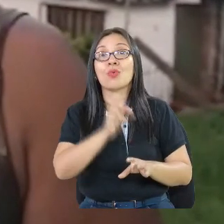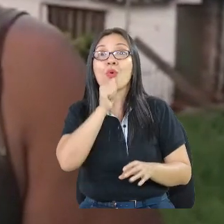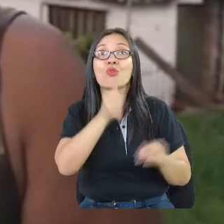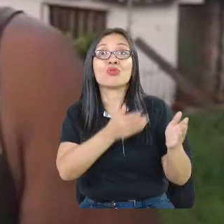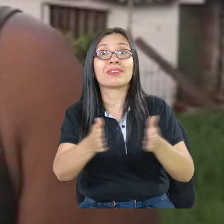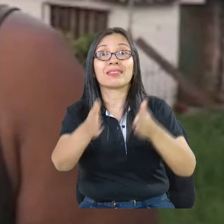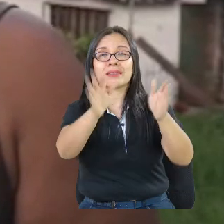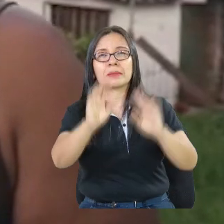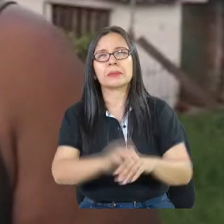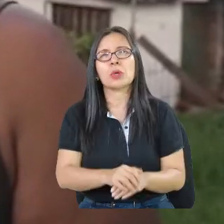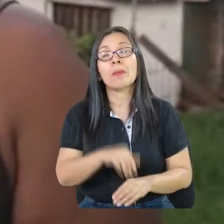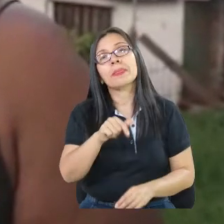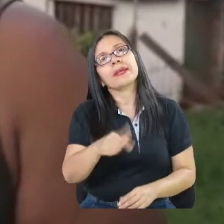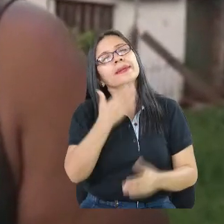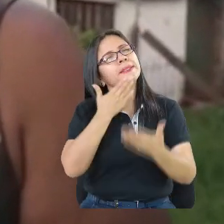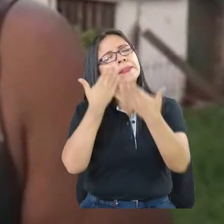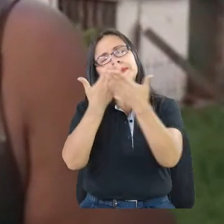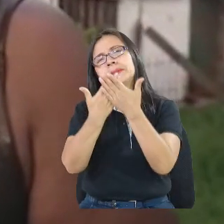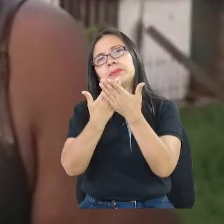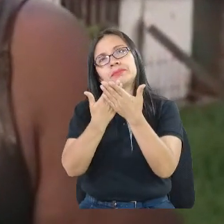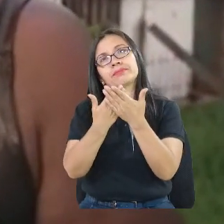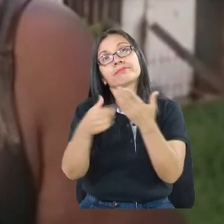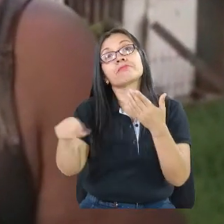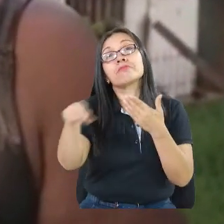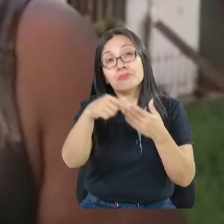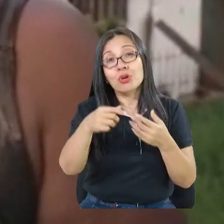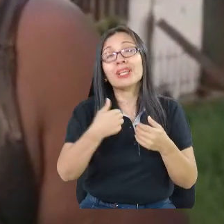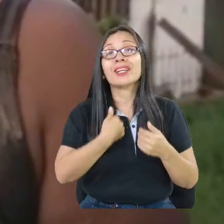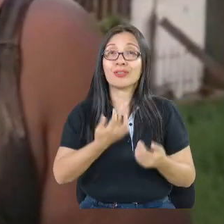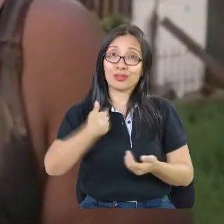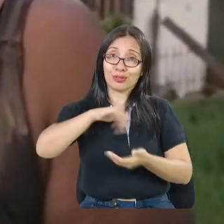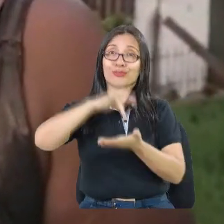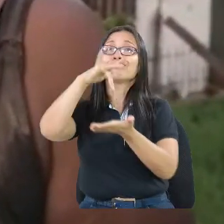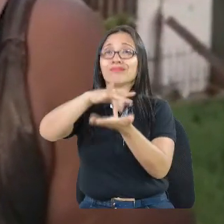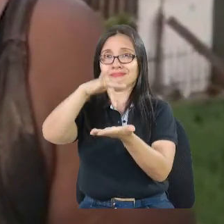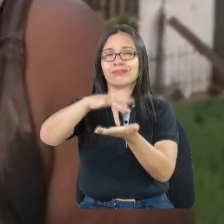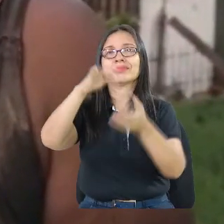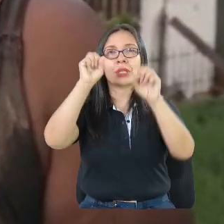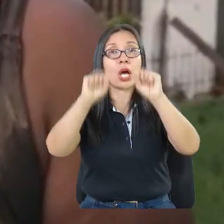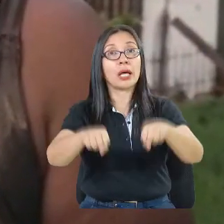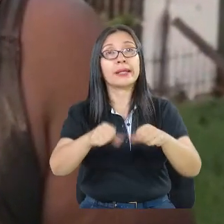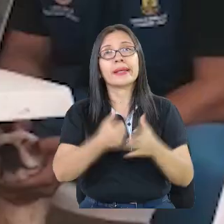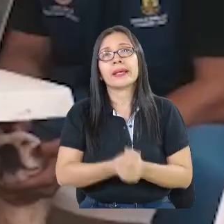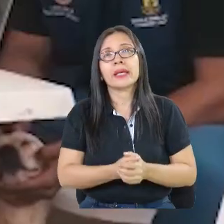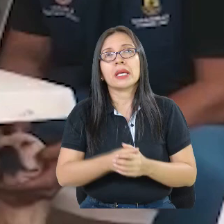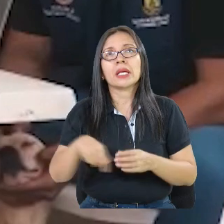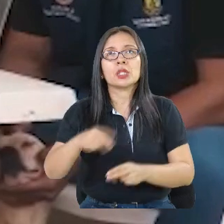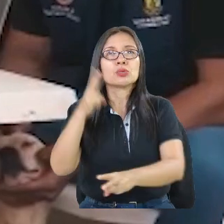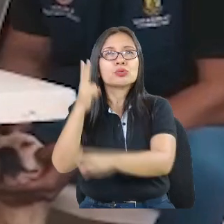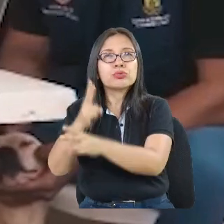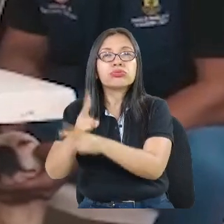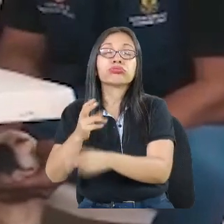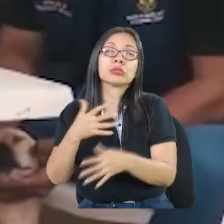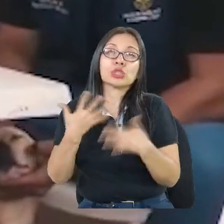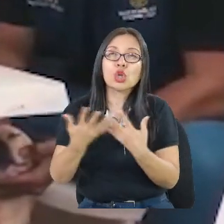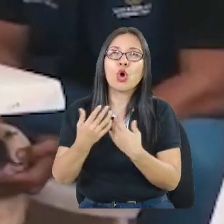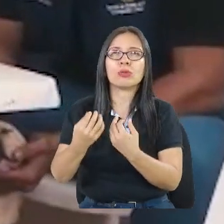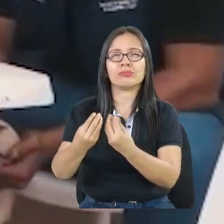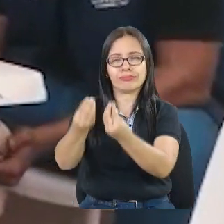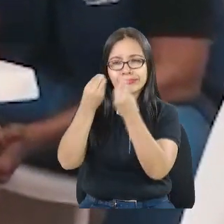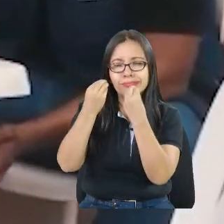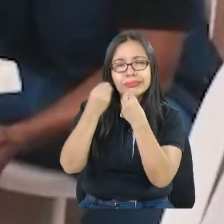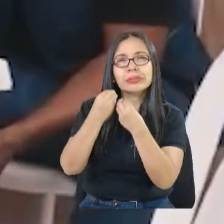tenido en cuenta, tanto con gestión de riesgo, que siempre han estado pendientes de nosotros, orientándonos,